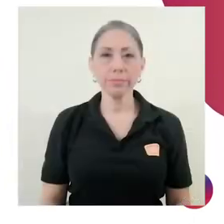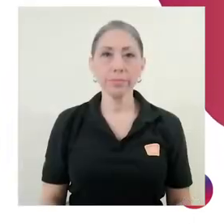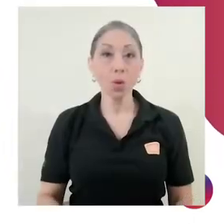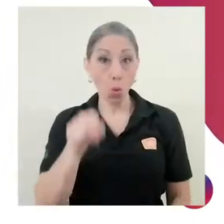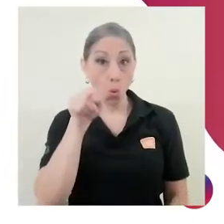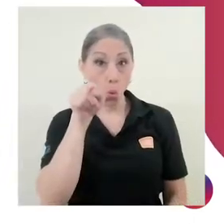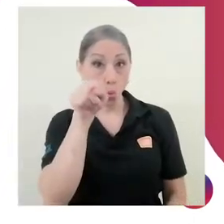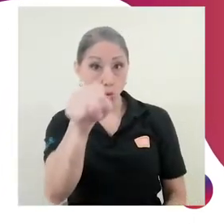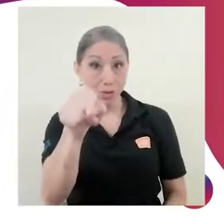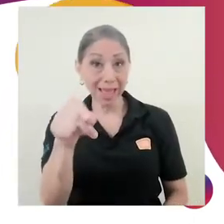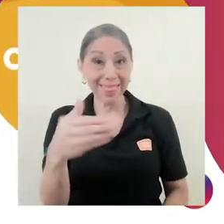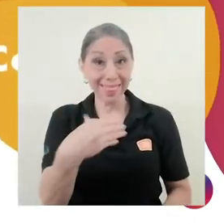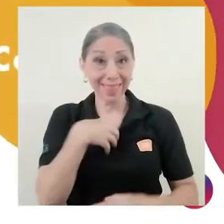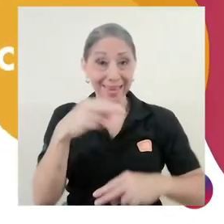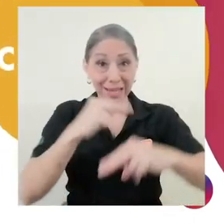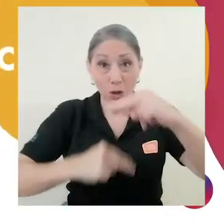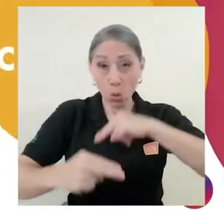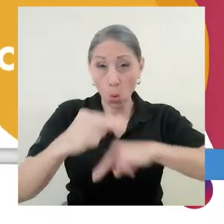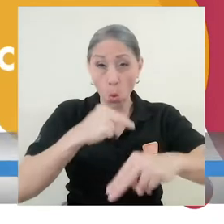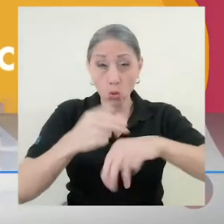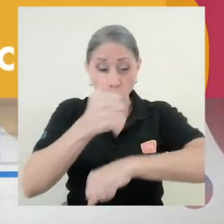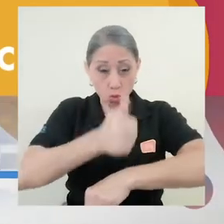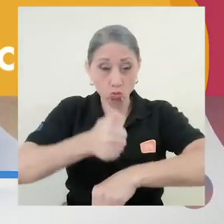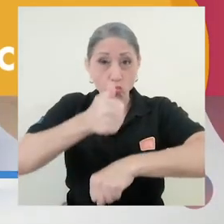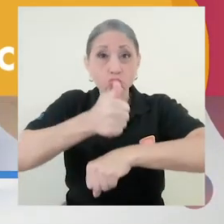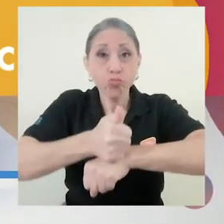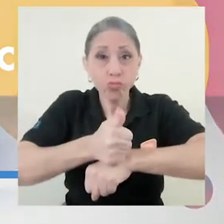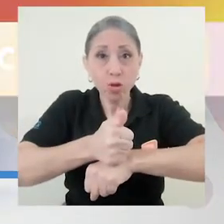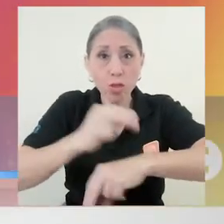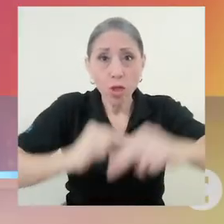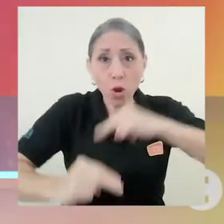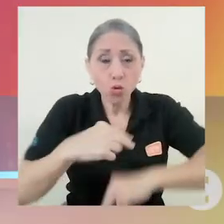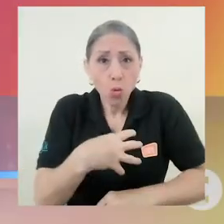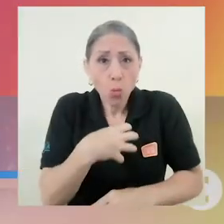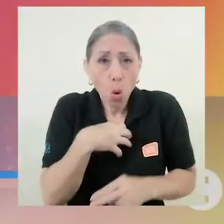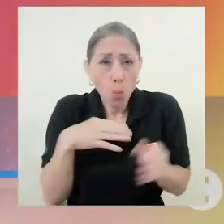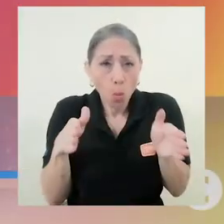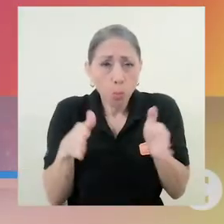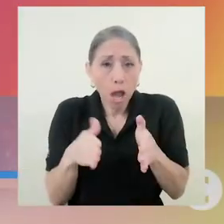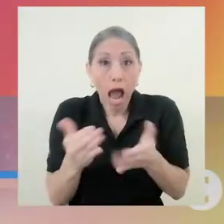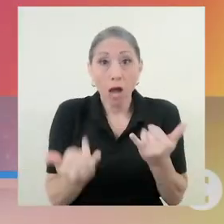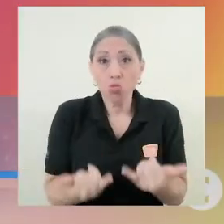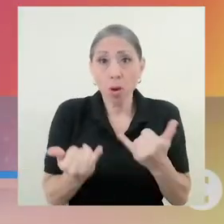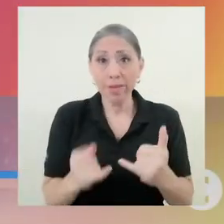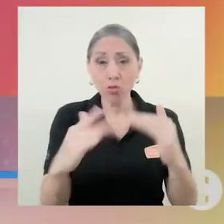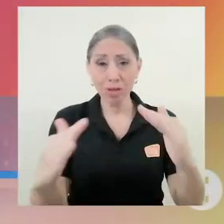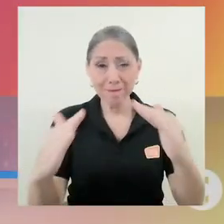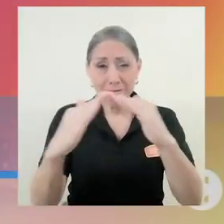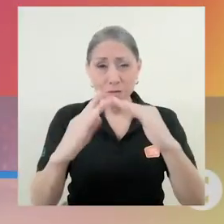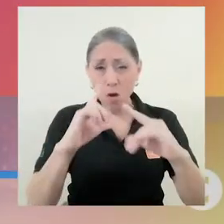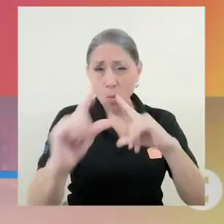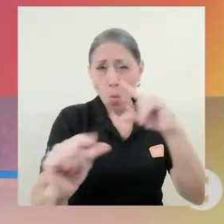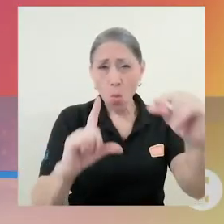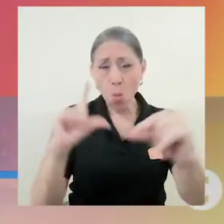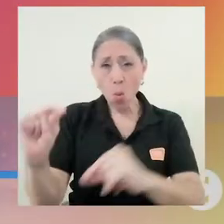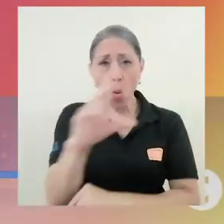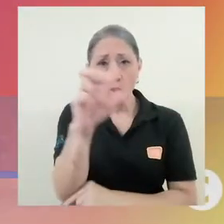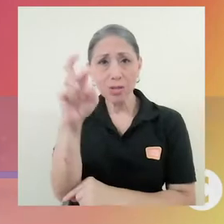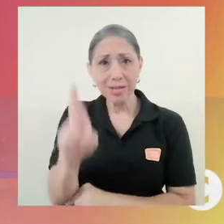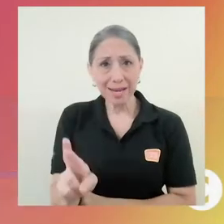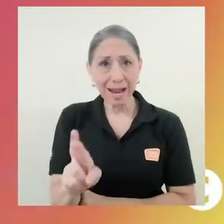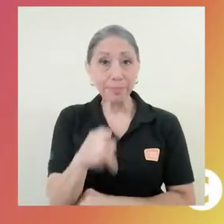¿Es usted emprendedor? ¿Tiene algún negocio propio y actualmente reside en alguna zona rural de Costa Rica?